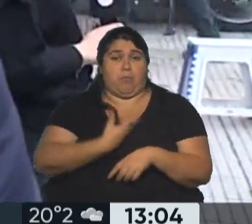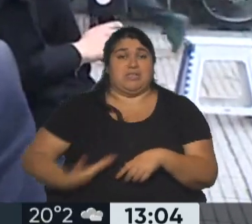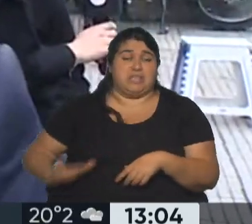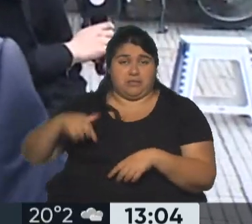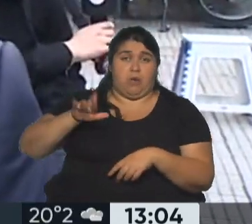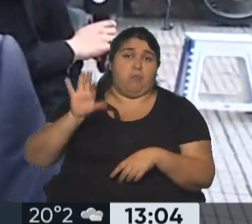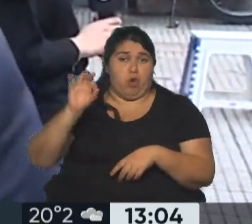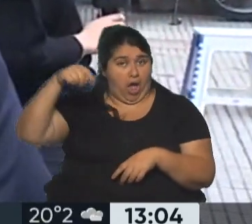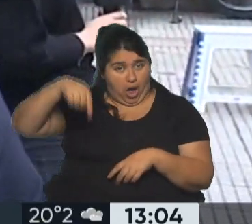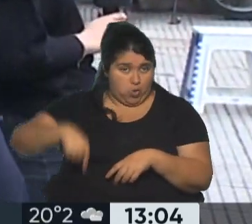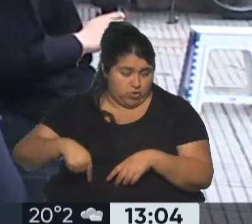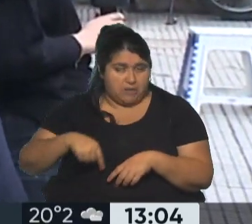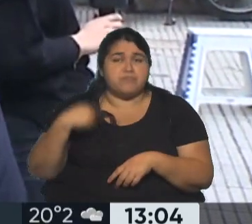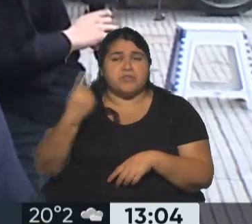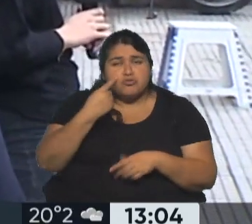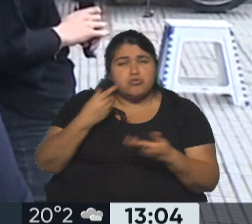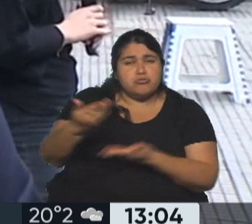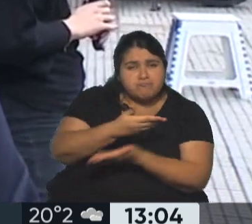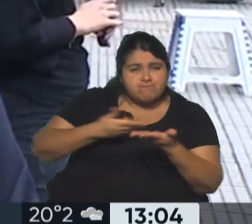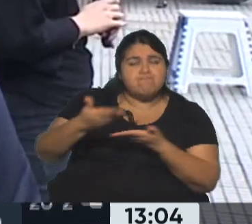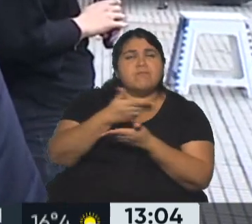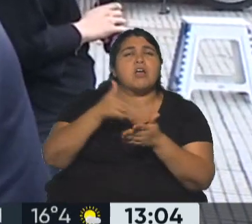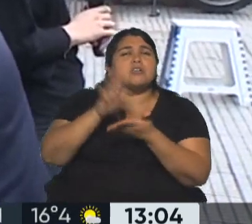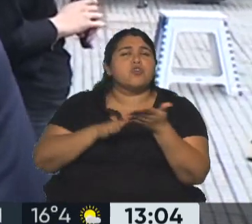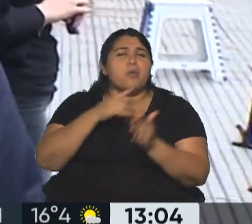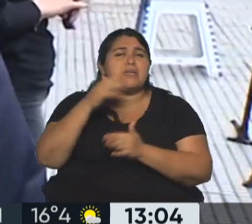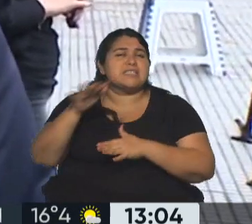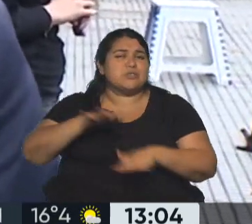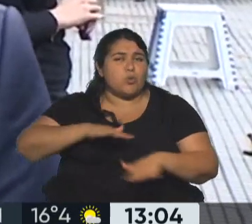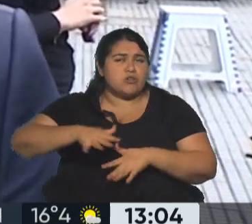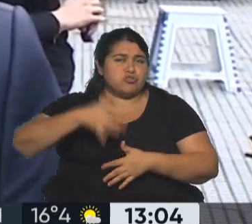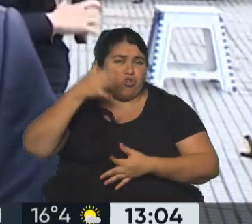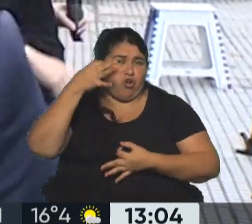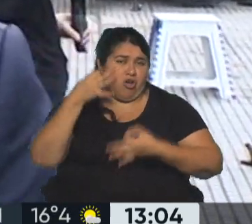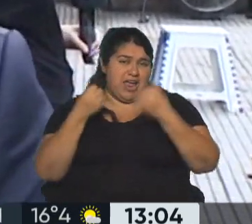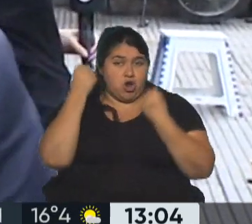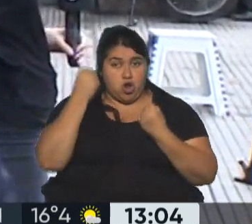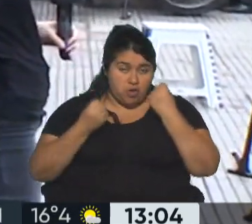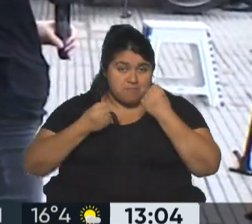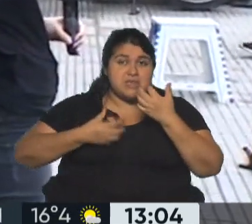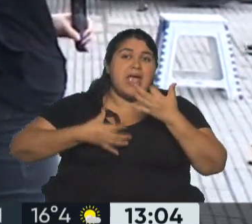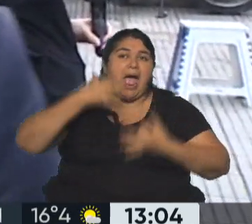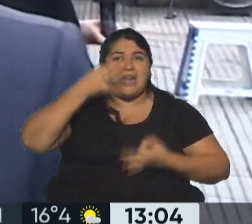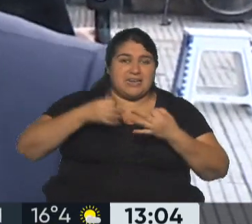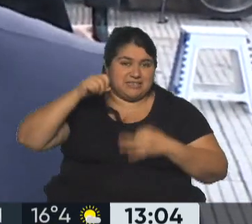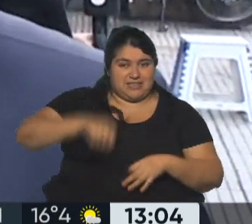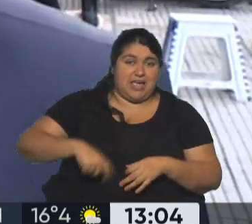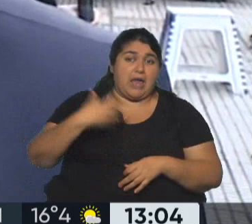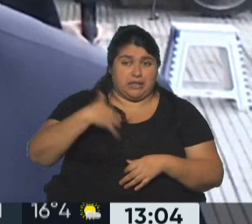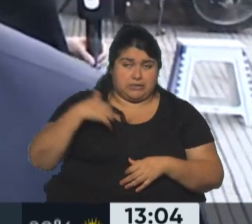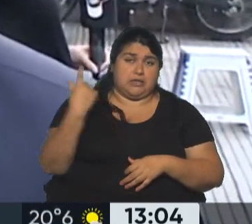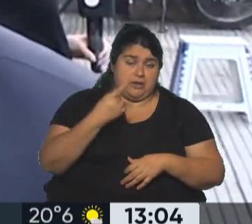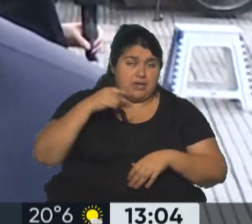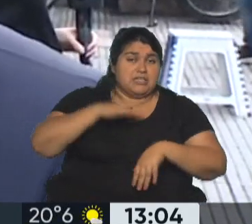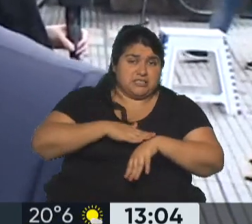PRO, donde evaluamos la situación social y económica del país, estamos preocupados por la gravedad que estamos atravesando en este momento y es por eso que